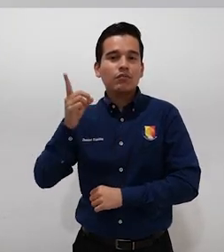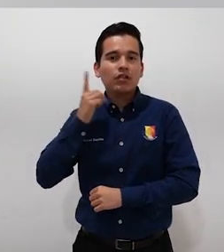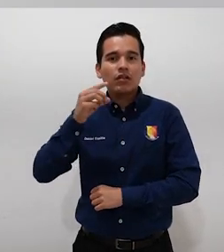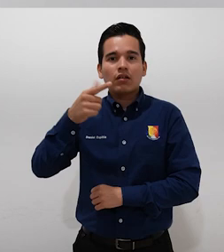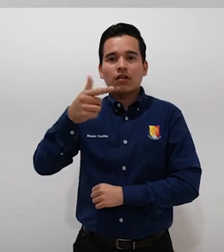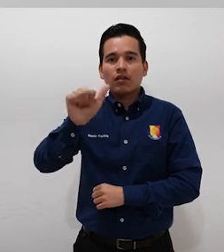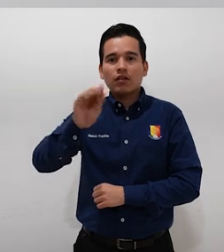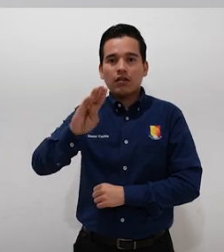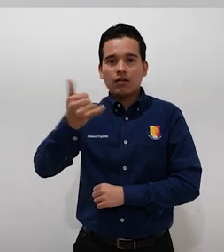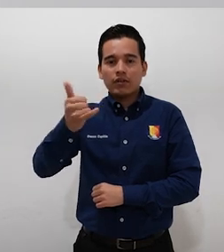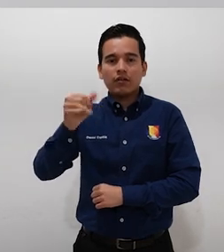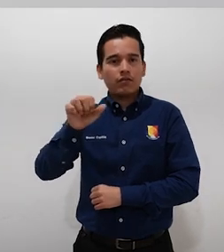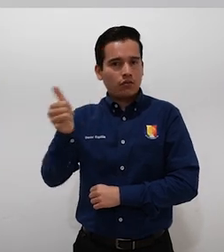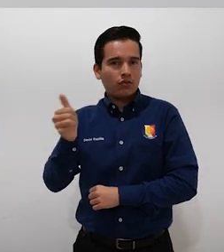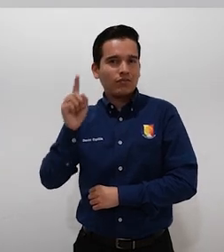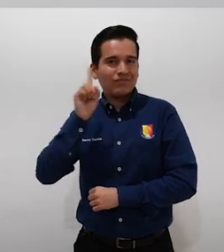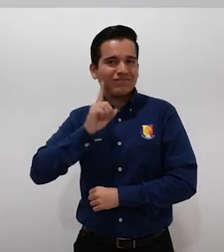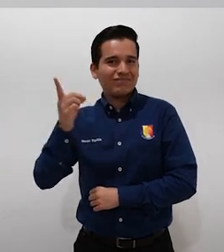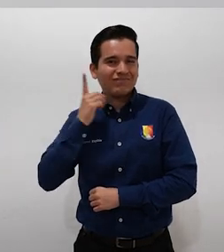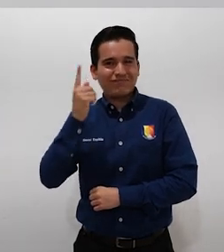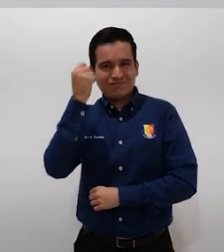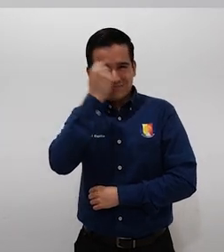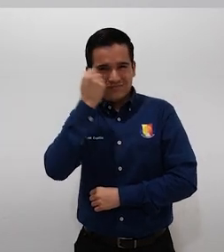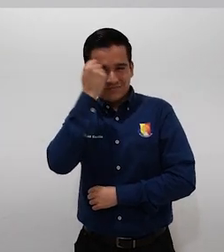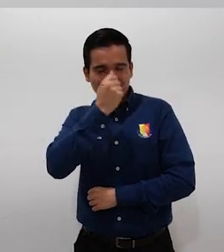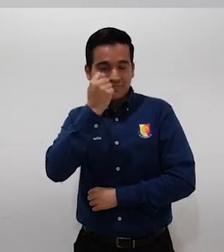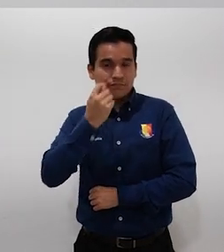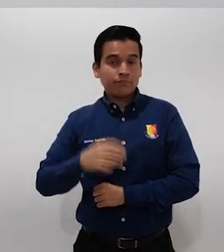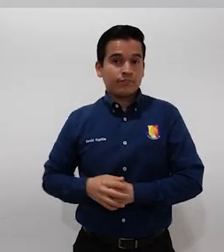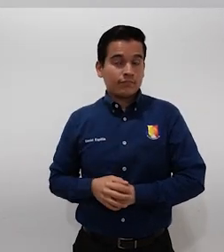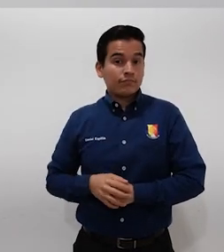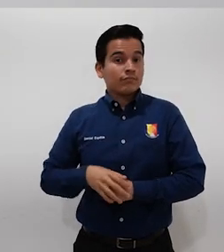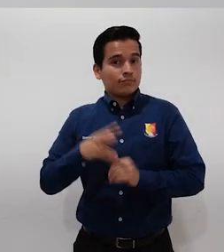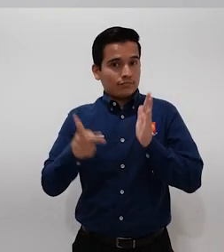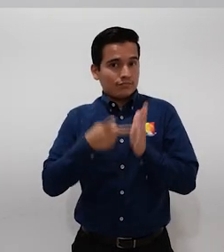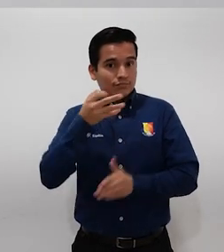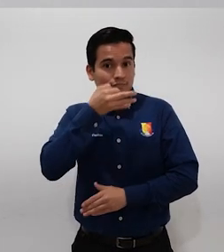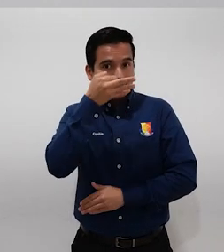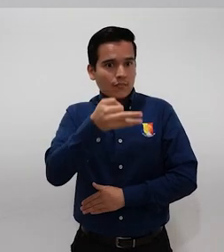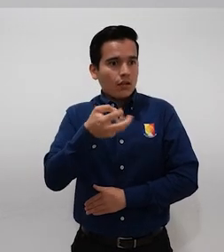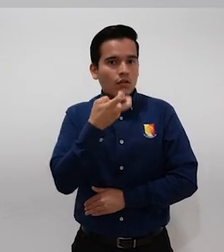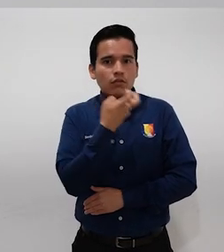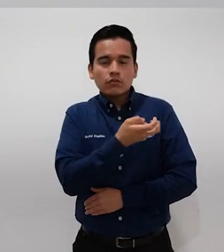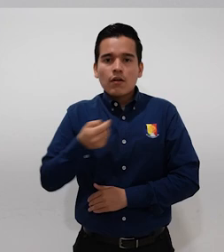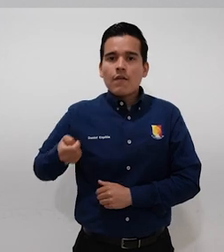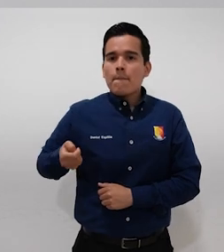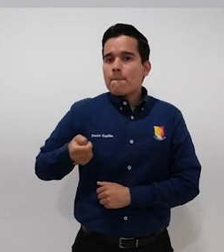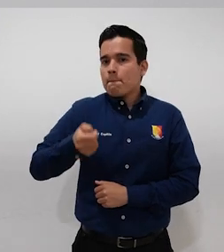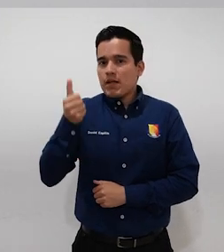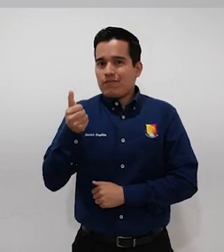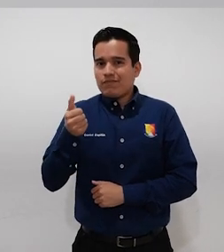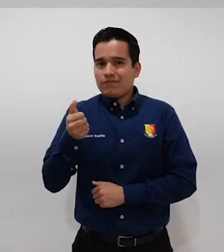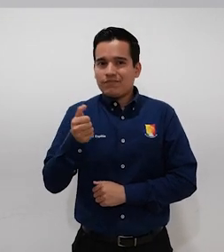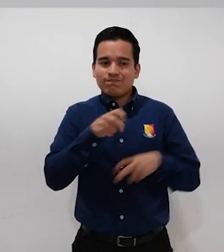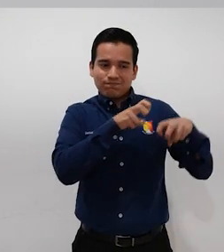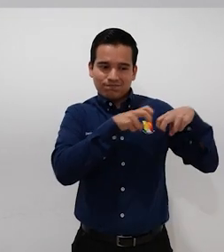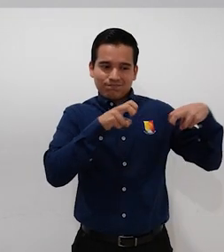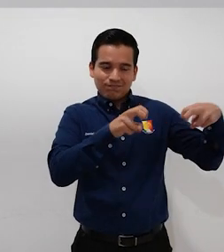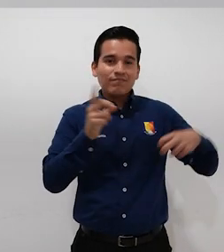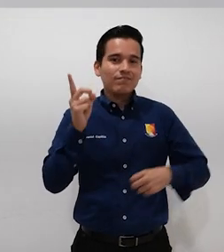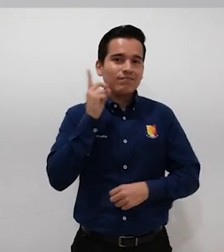Cisneros Ruiz y Teresita de Jesús Valentín. Le comento, le repito, que fue la primera que se realizó y tuvo